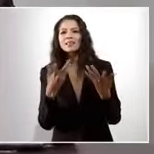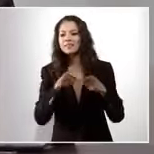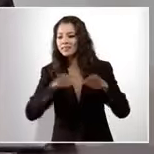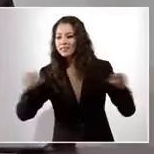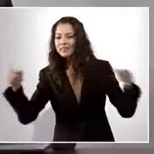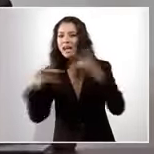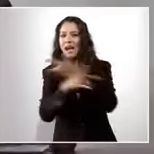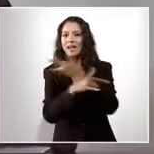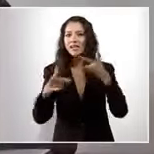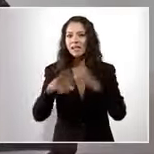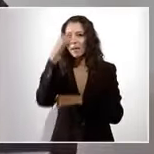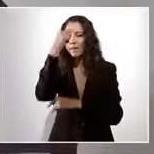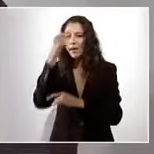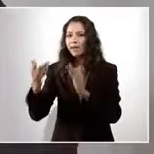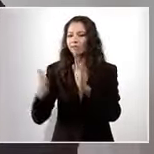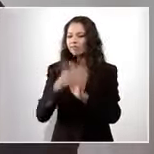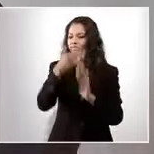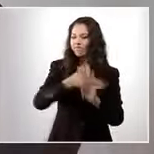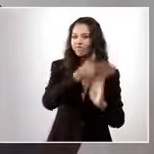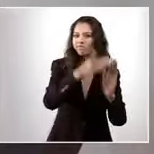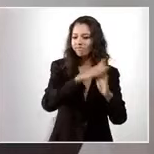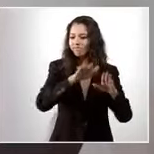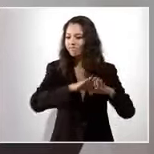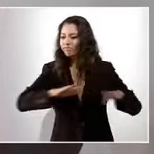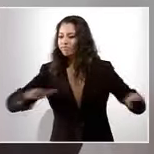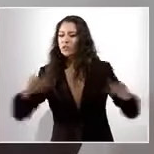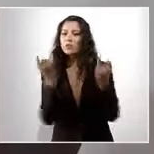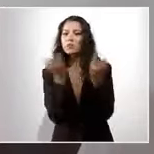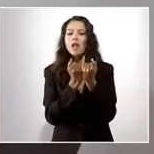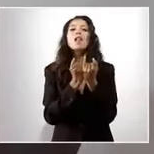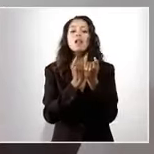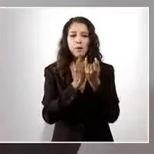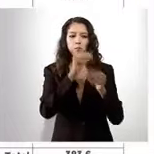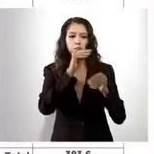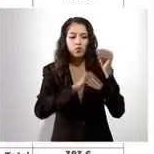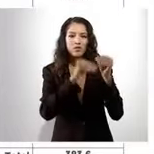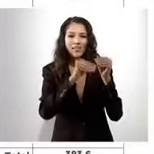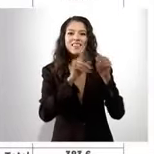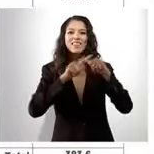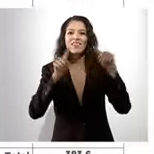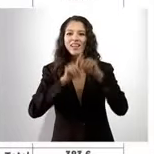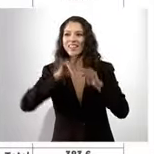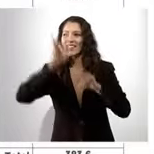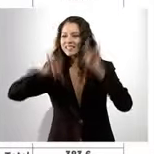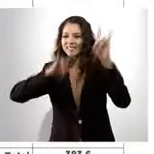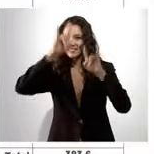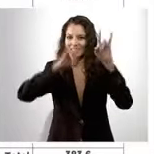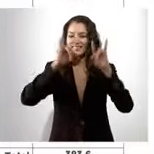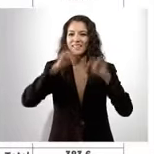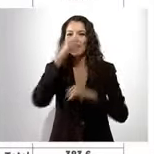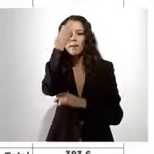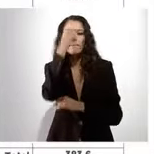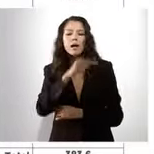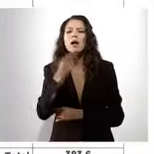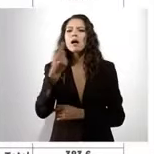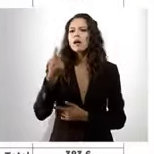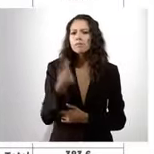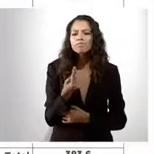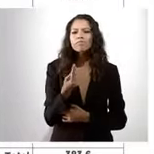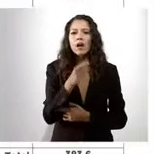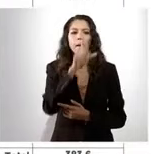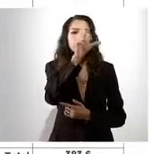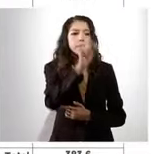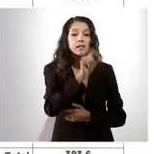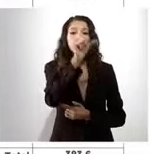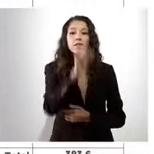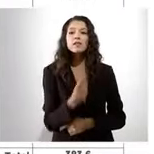y recuperación de pavimentos, así como la colocación de señalamiento horizontal. Para el ejercicio 2022,